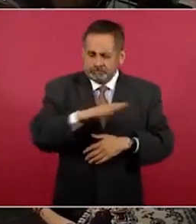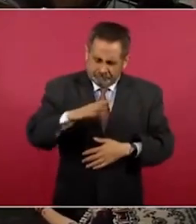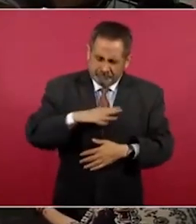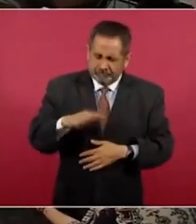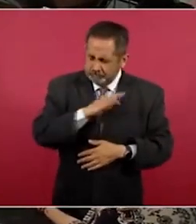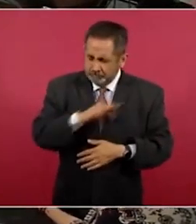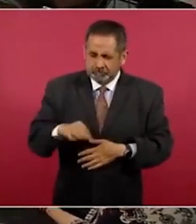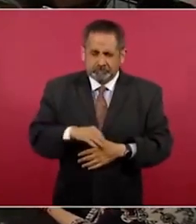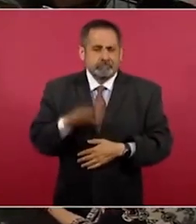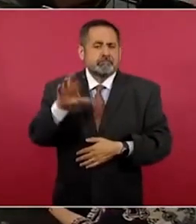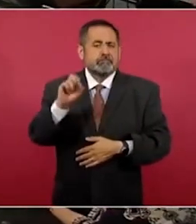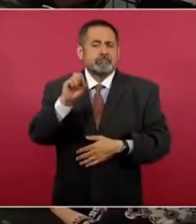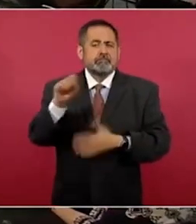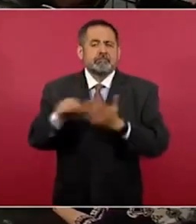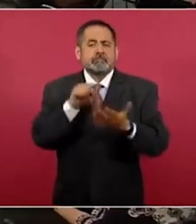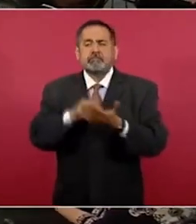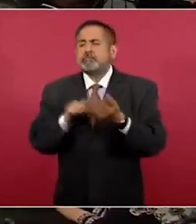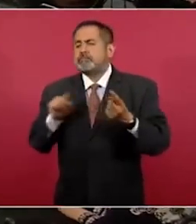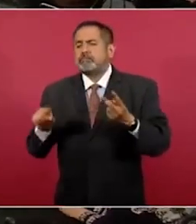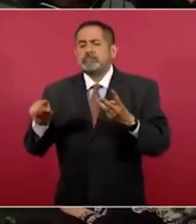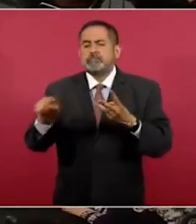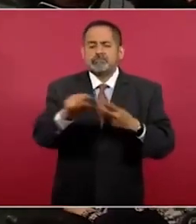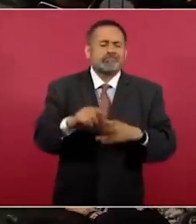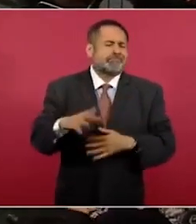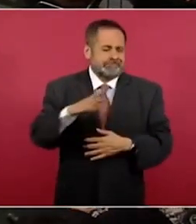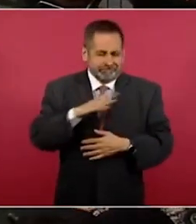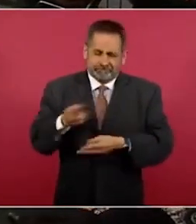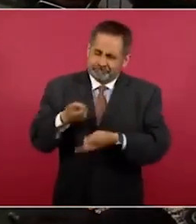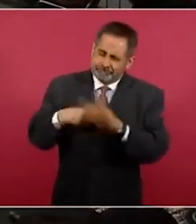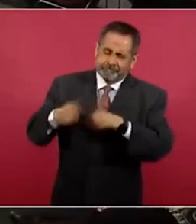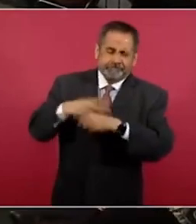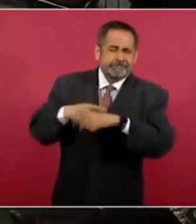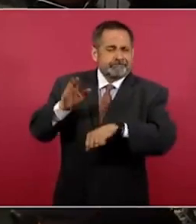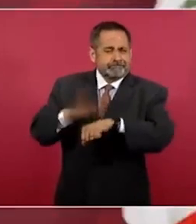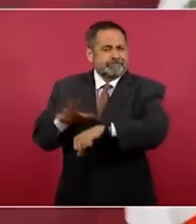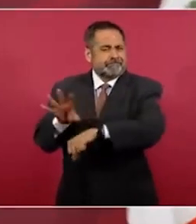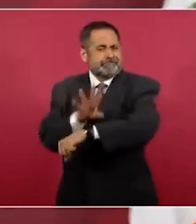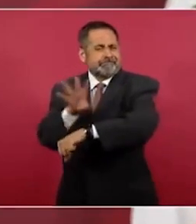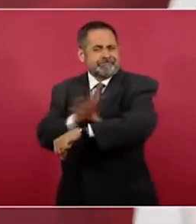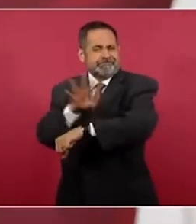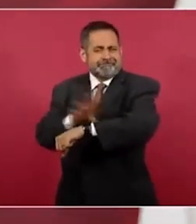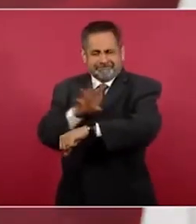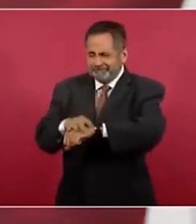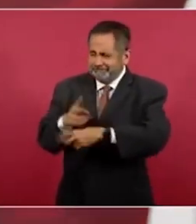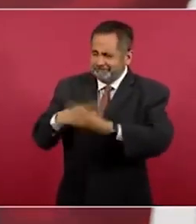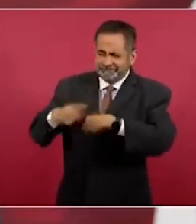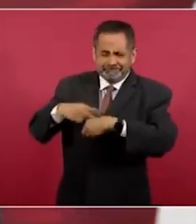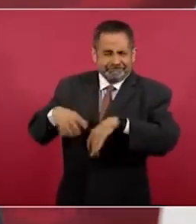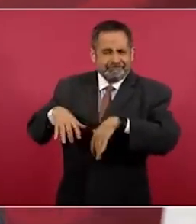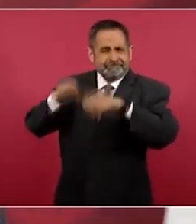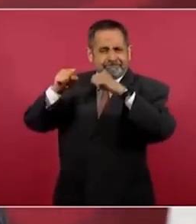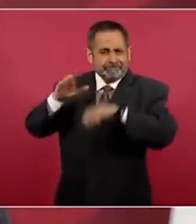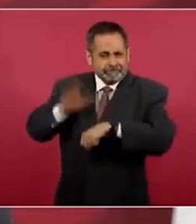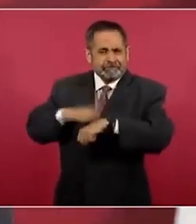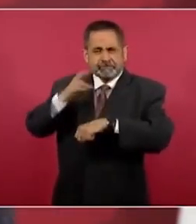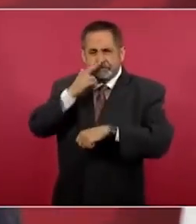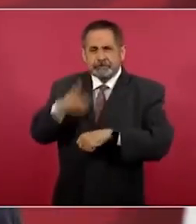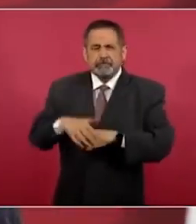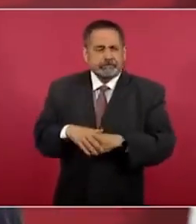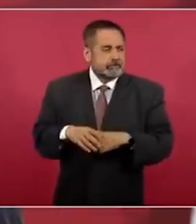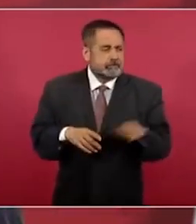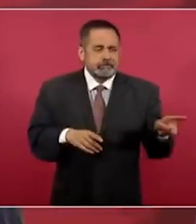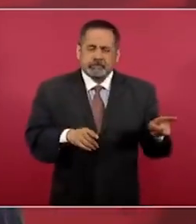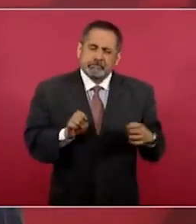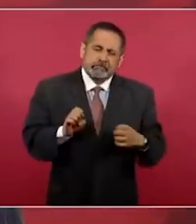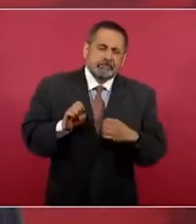hidroeléctricas. ¿eso qué significa? Que vamos a producir, para que dejen de estar engañando,